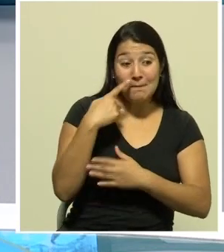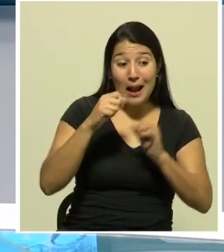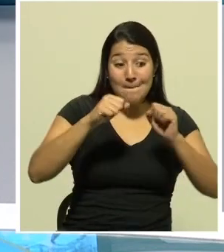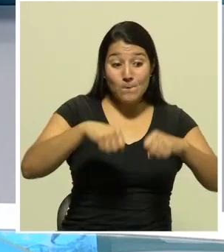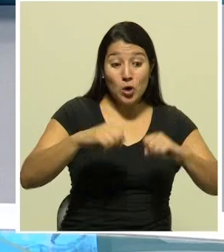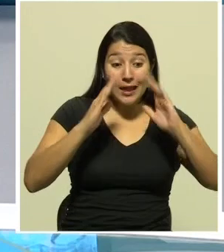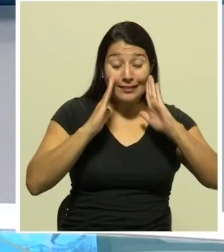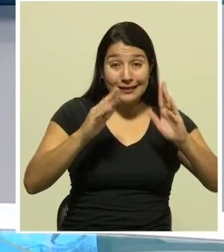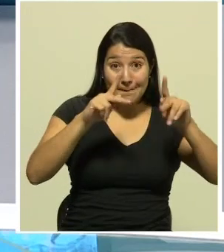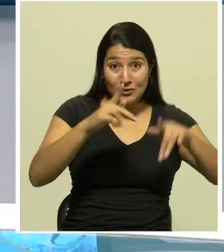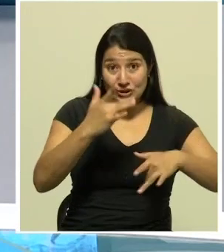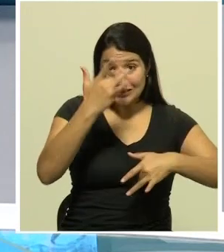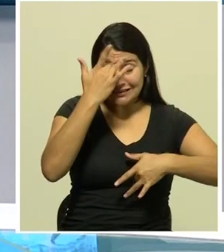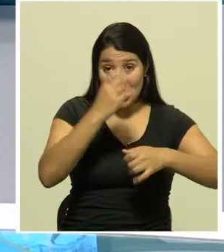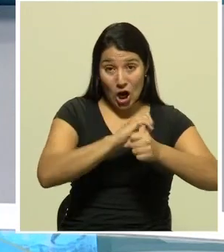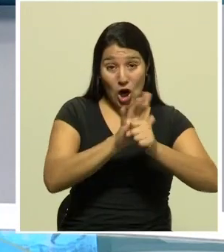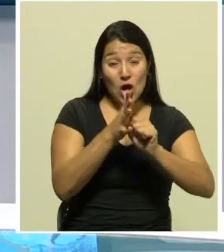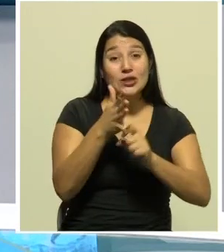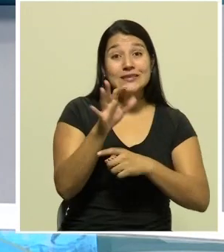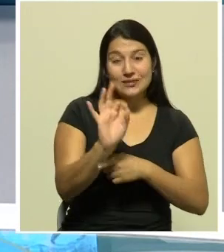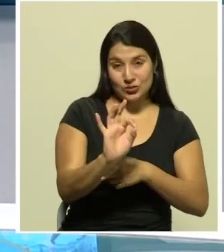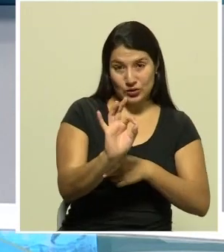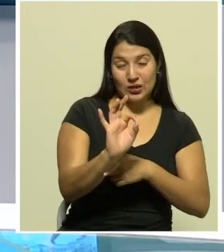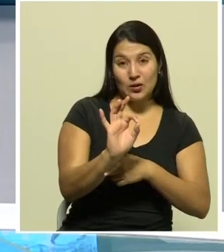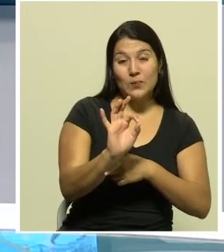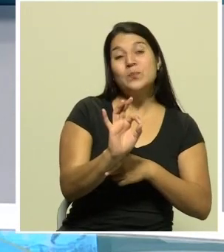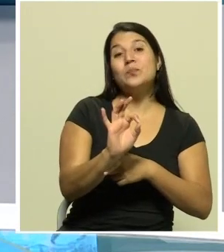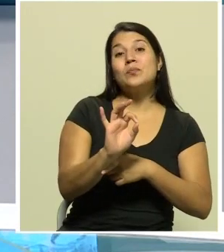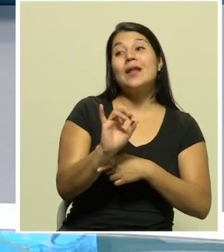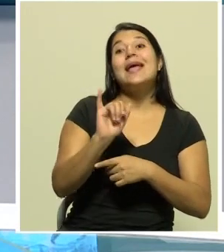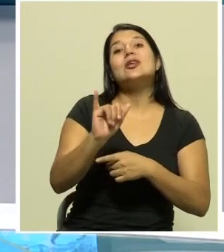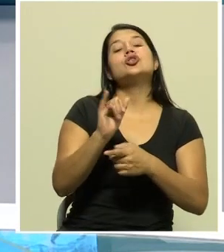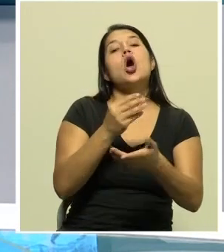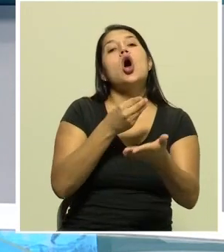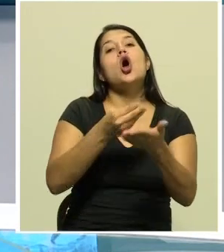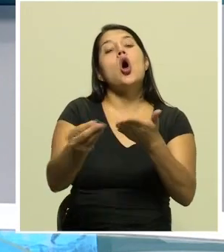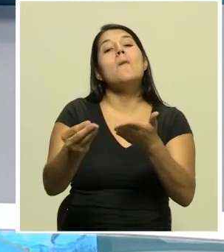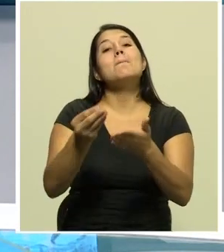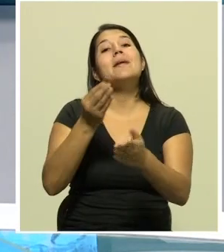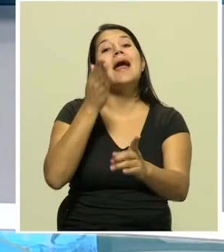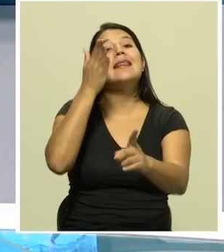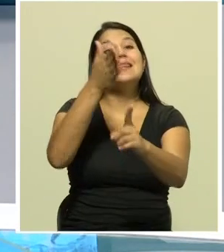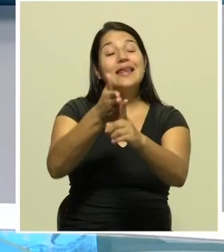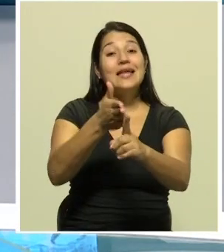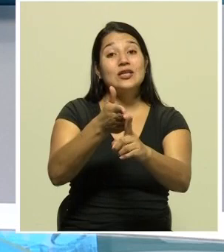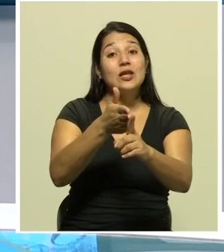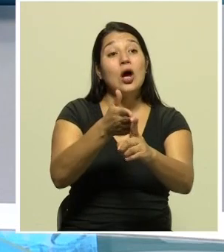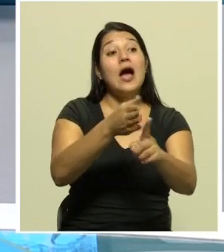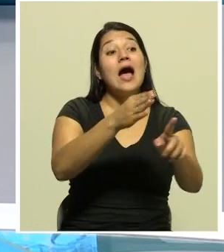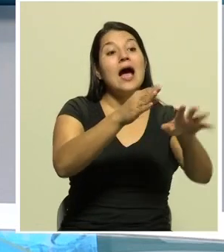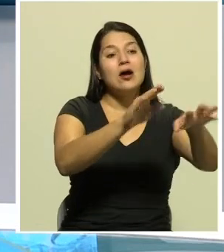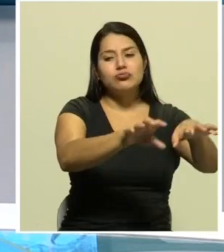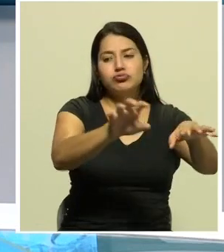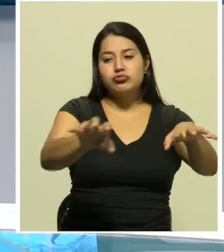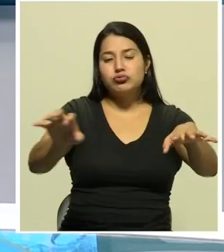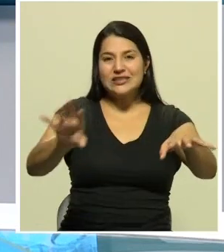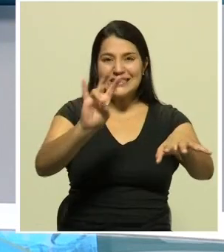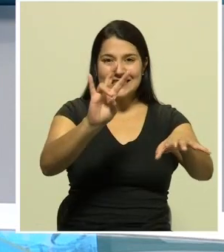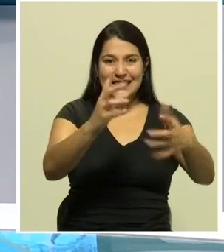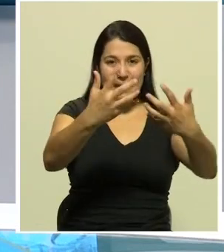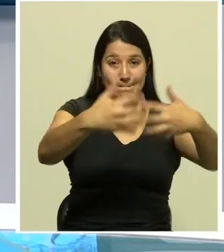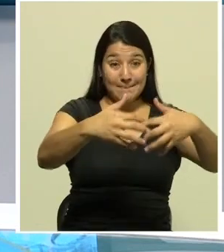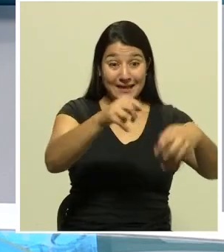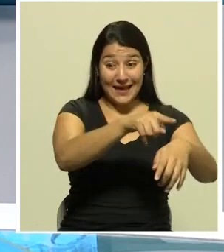condición grave fueron adjudicadas mediante contratación directa a 7 empresas que debían entregar los